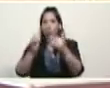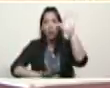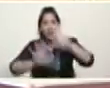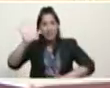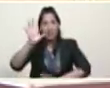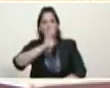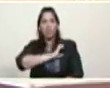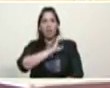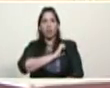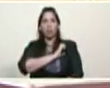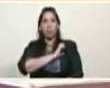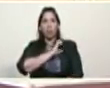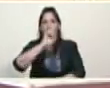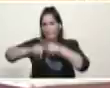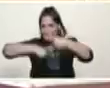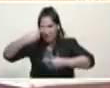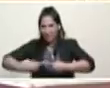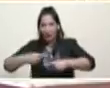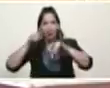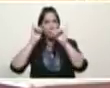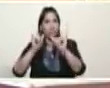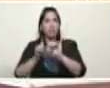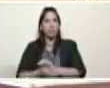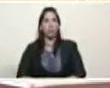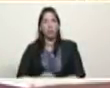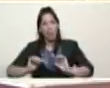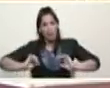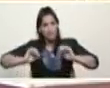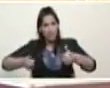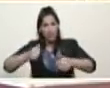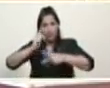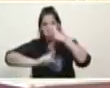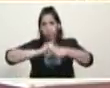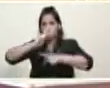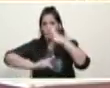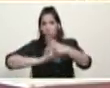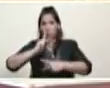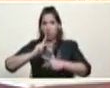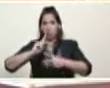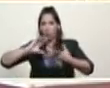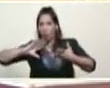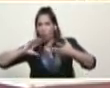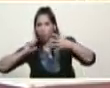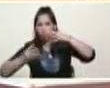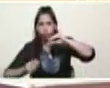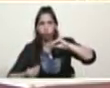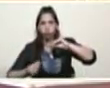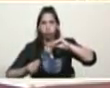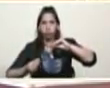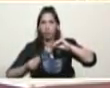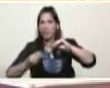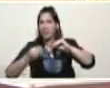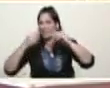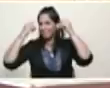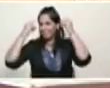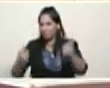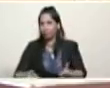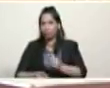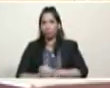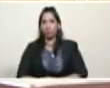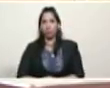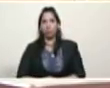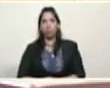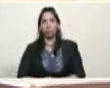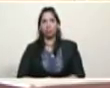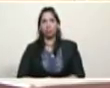enero, mañana mismo, comienza el proceso de adaptación automática. Le damos